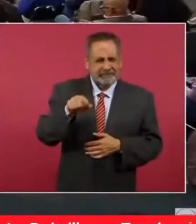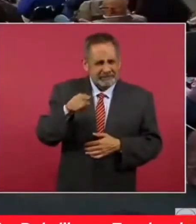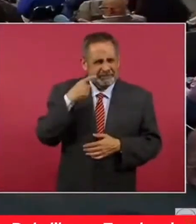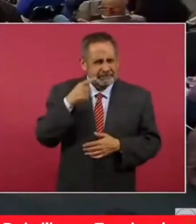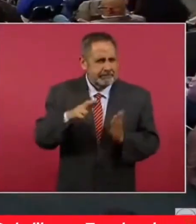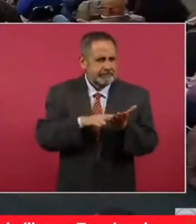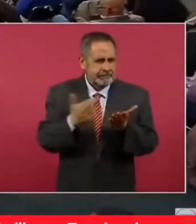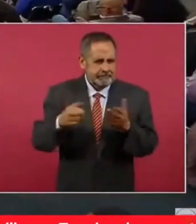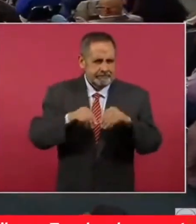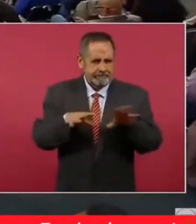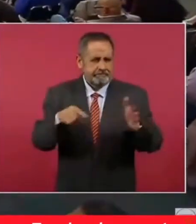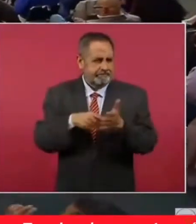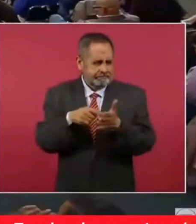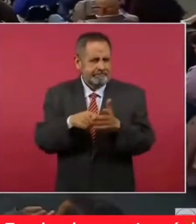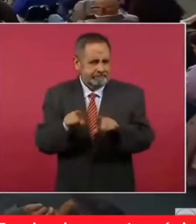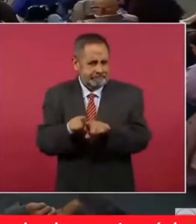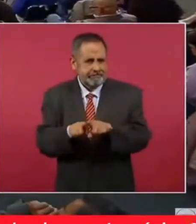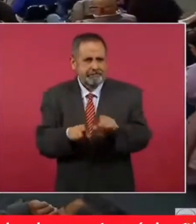una revista